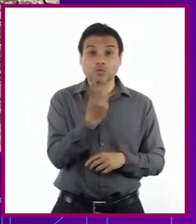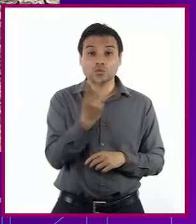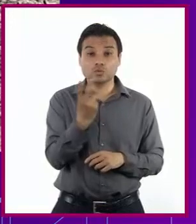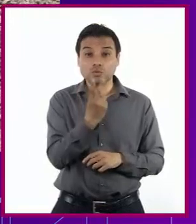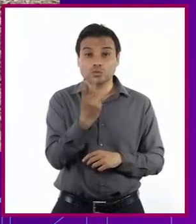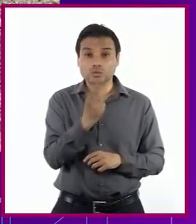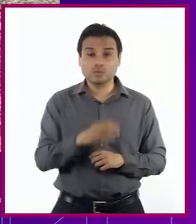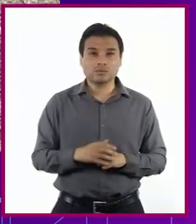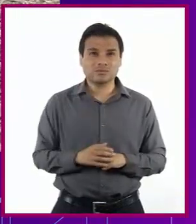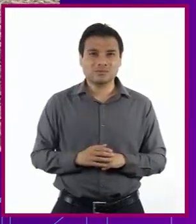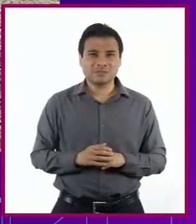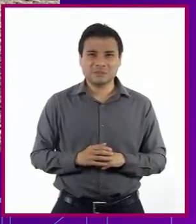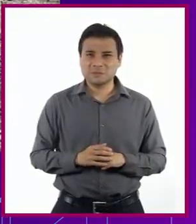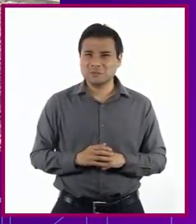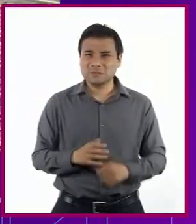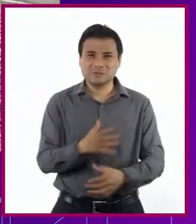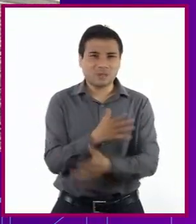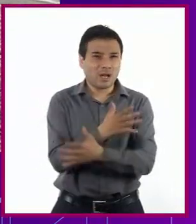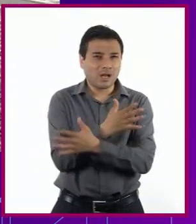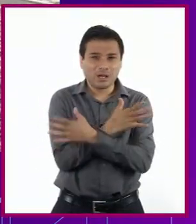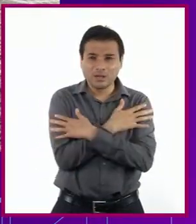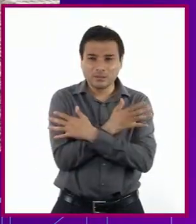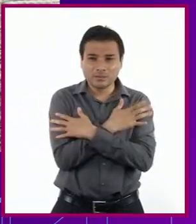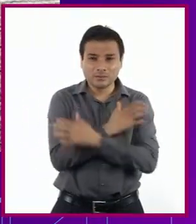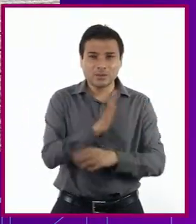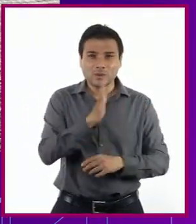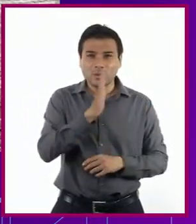No pueden abrazarse más.